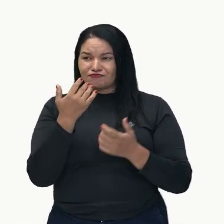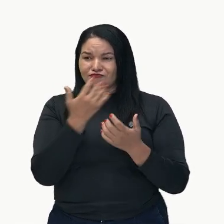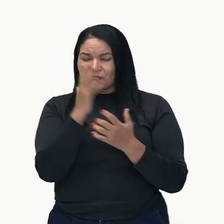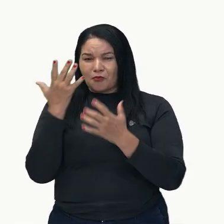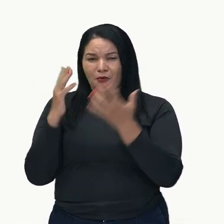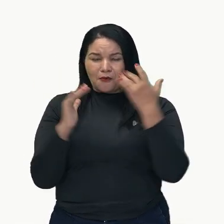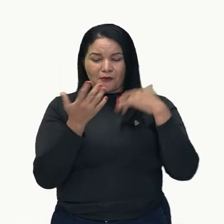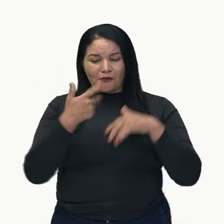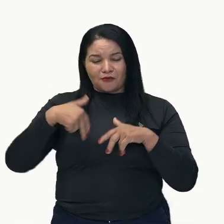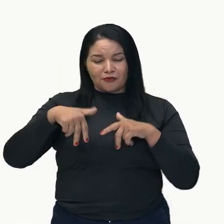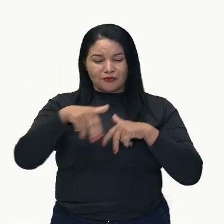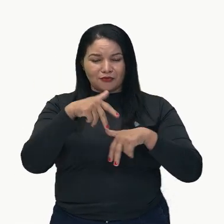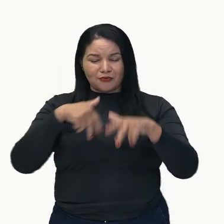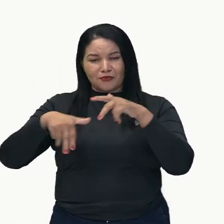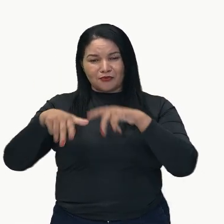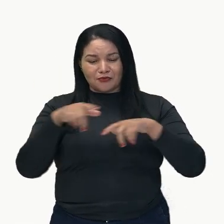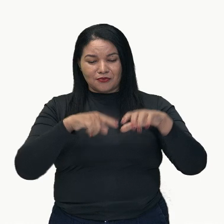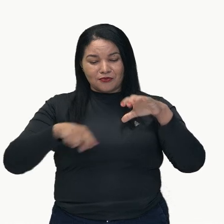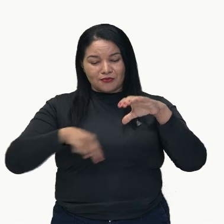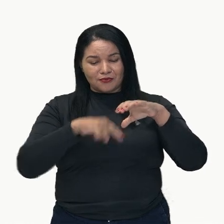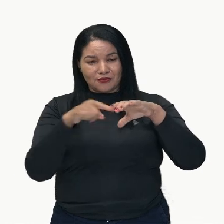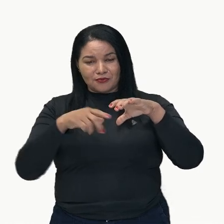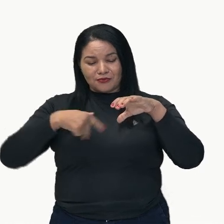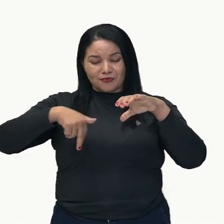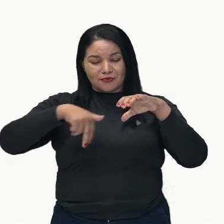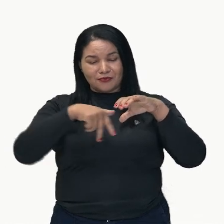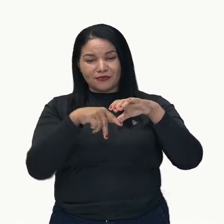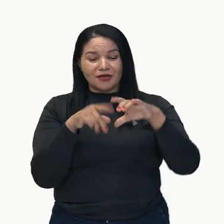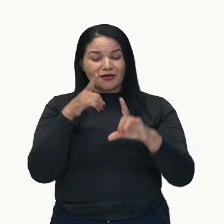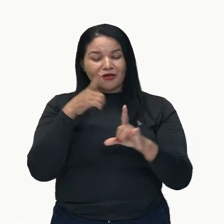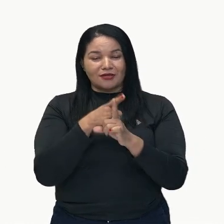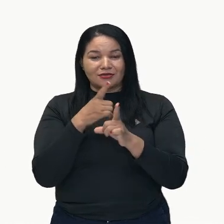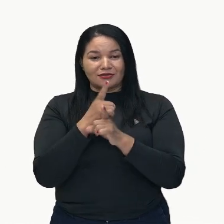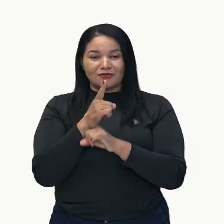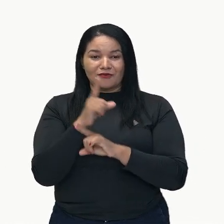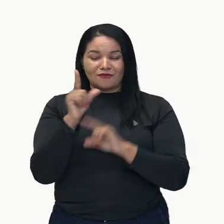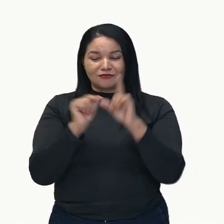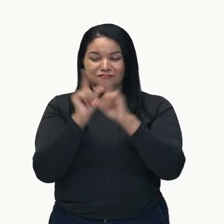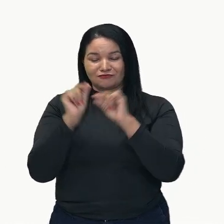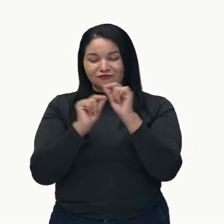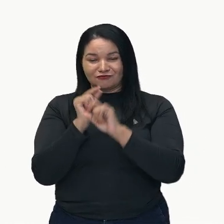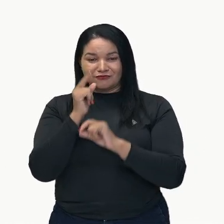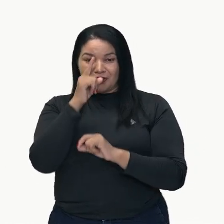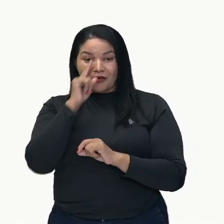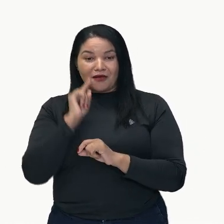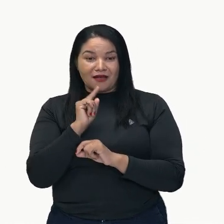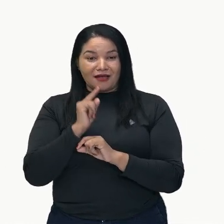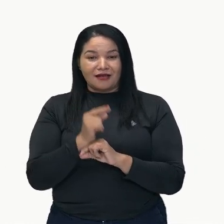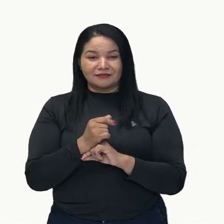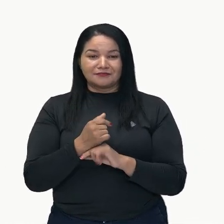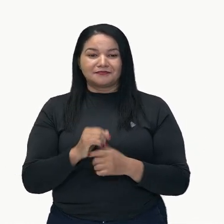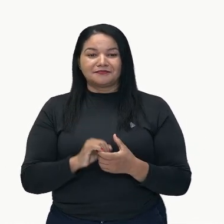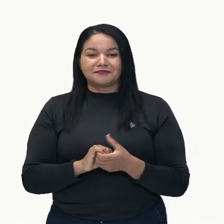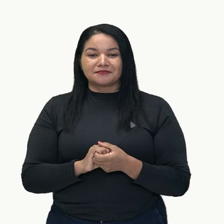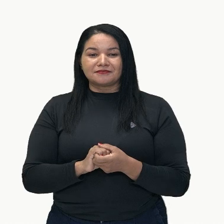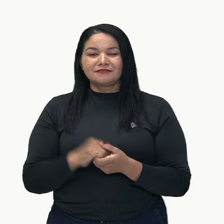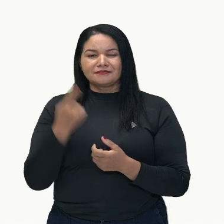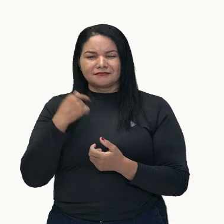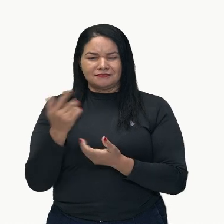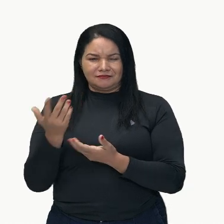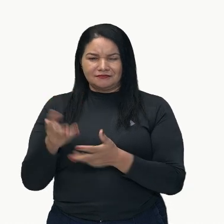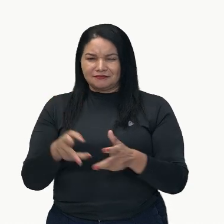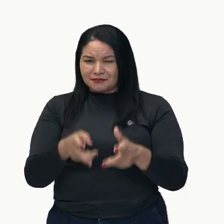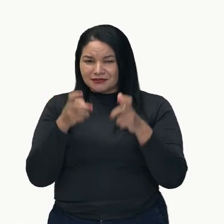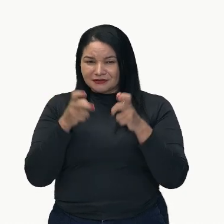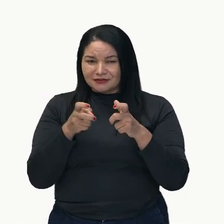escondida. Dentro, vio una estrella dorada flotando en el aire. Entonces, observamos que aquí, en la